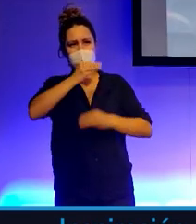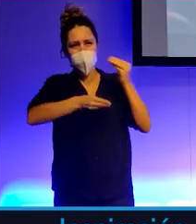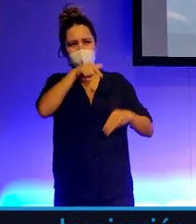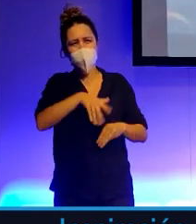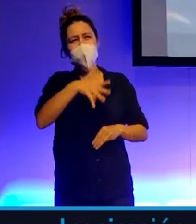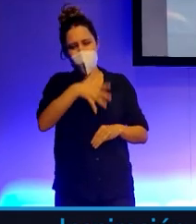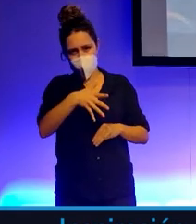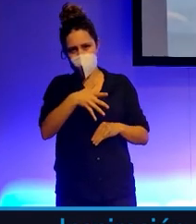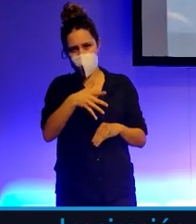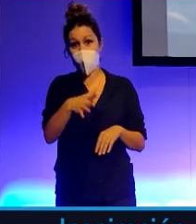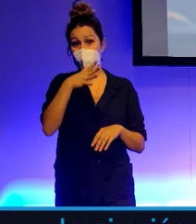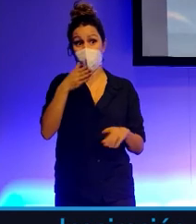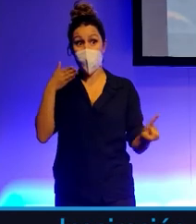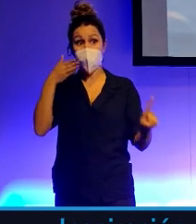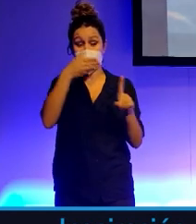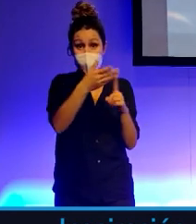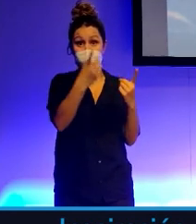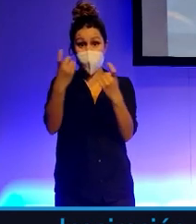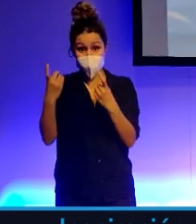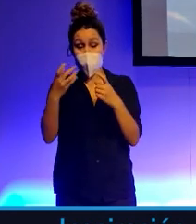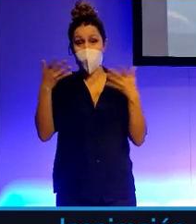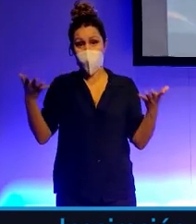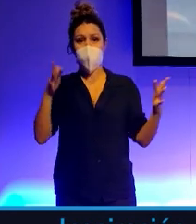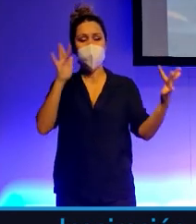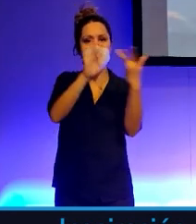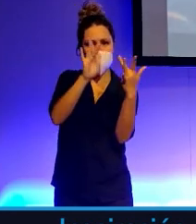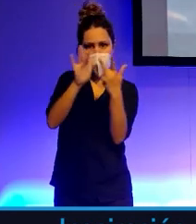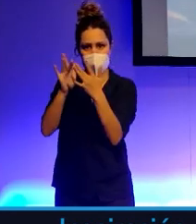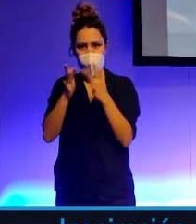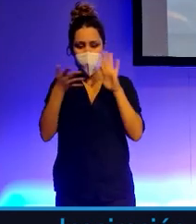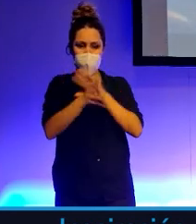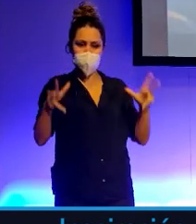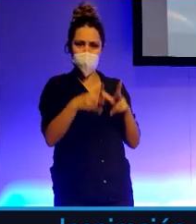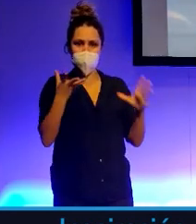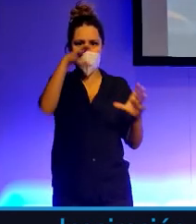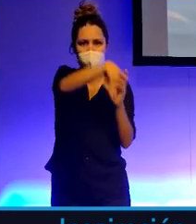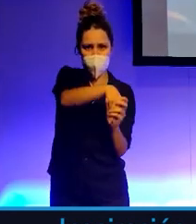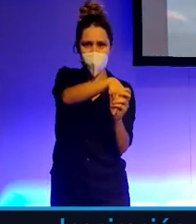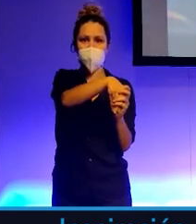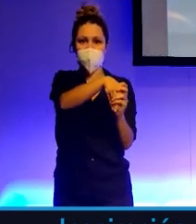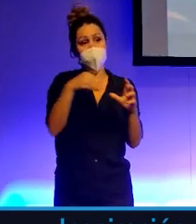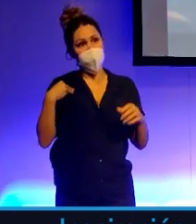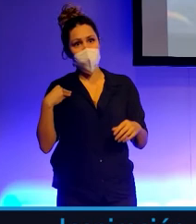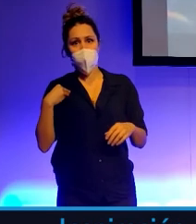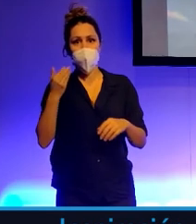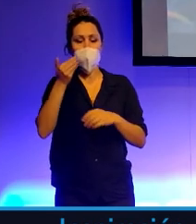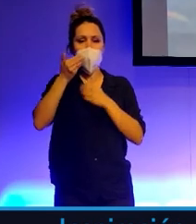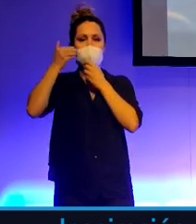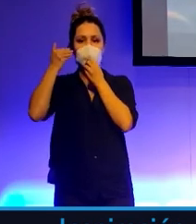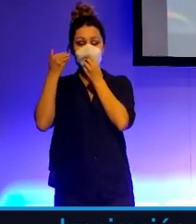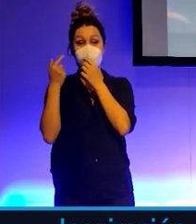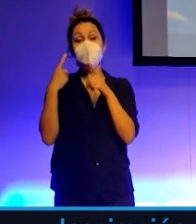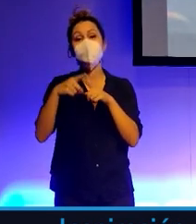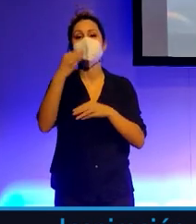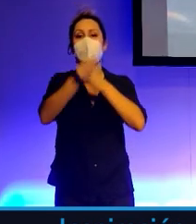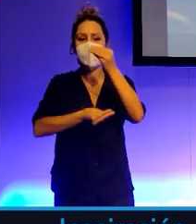Construyendo un sentido real de conexión, un sentido de pertenencia, un orgullo de hacer lo que hago porque